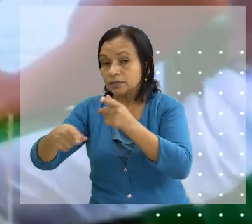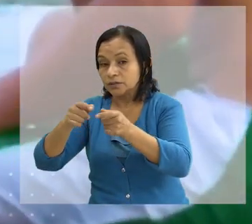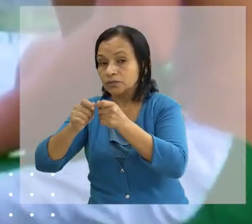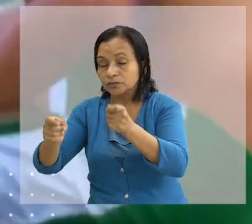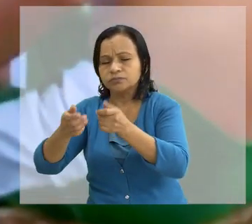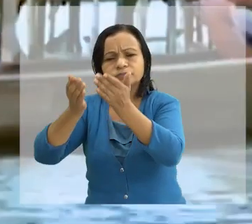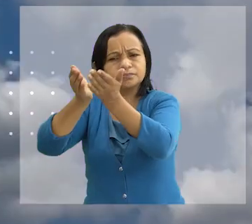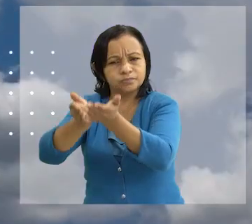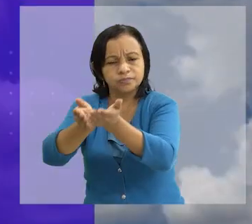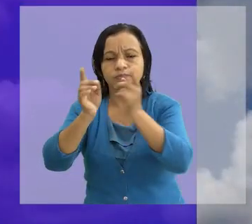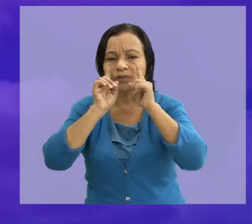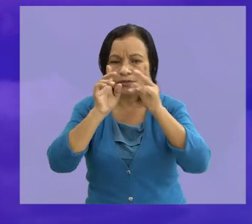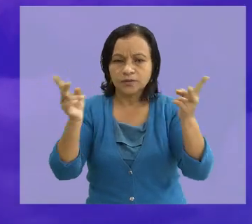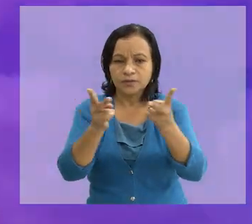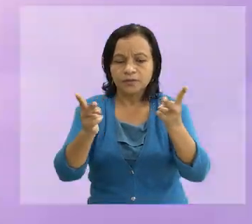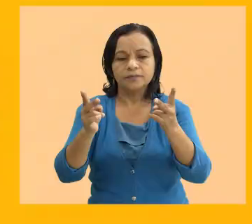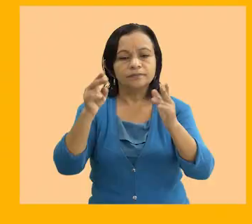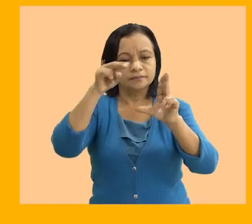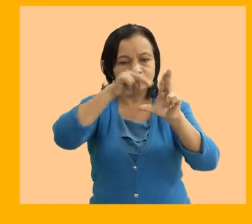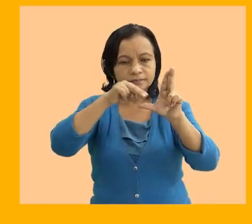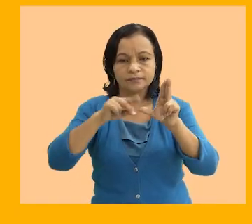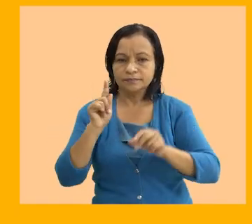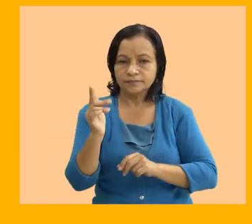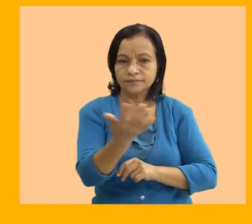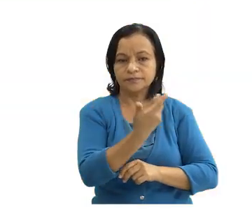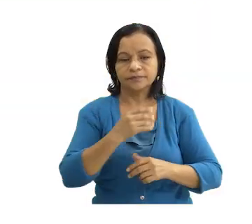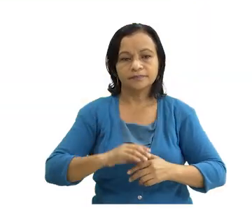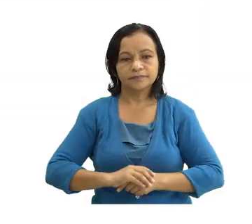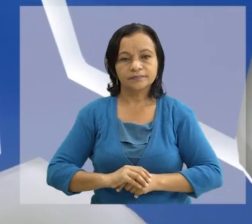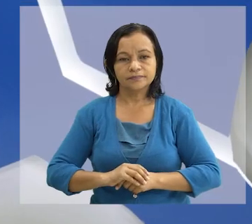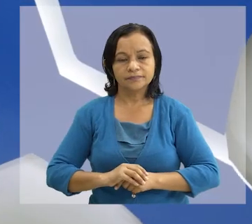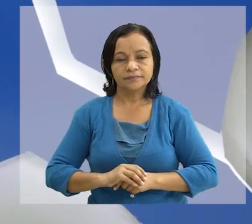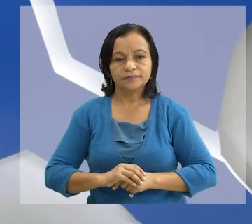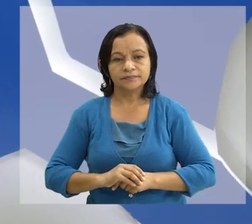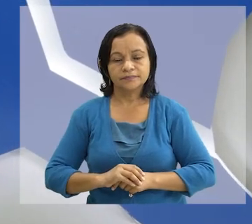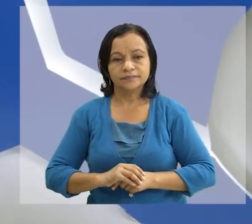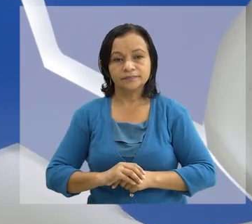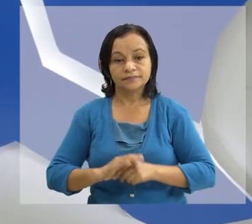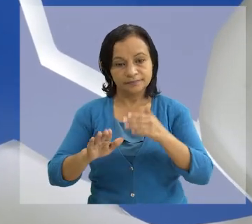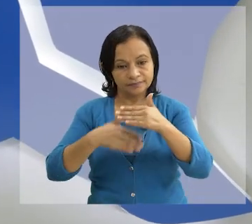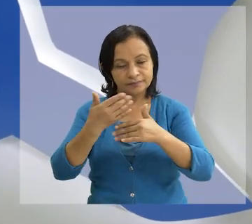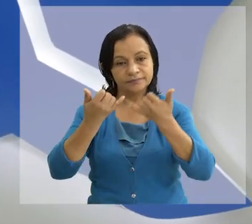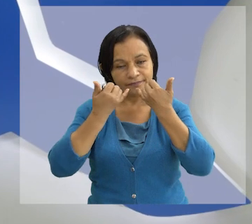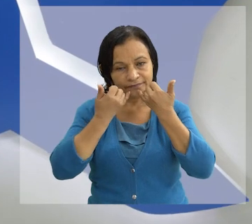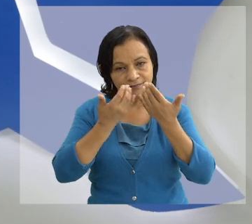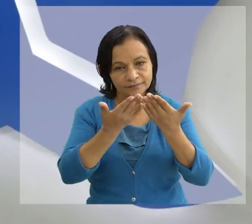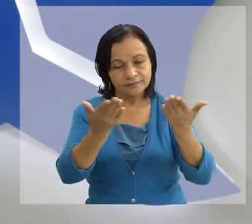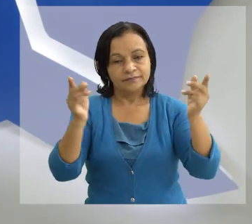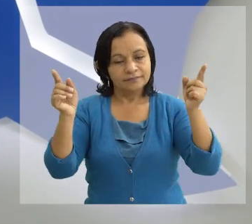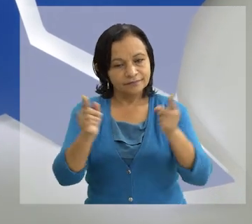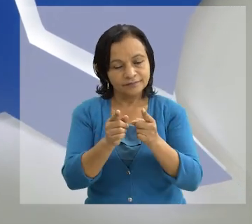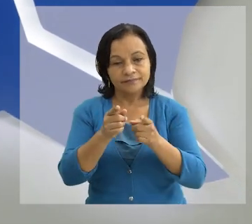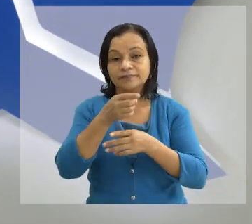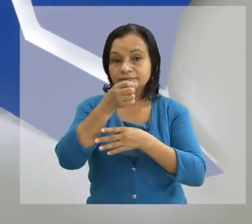posibilidad de marejadas Prevenir es vivir, sin APRED somos todos Después de habernos informado con este